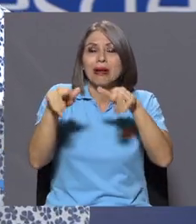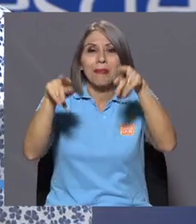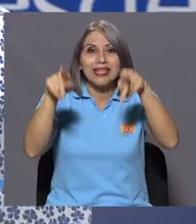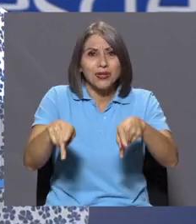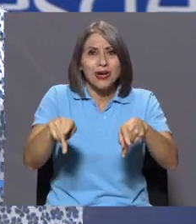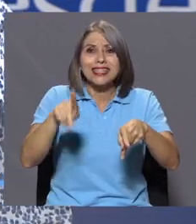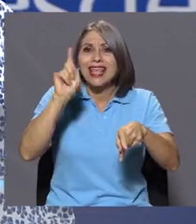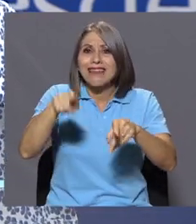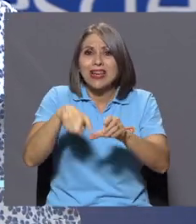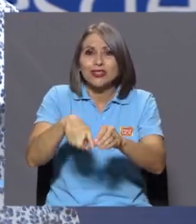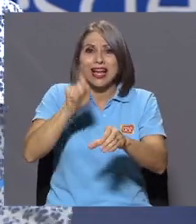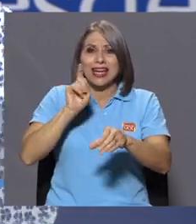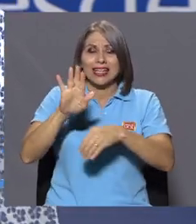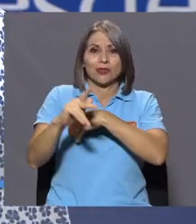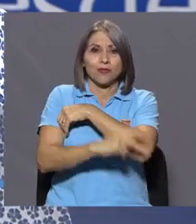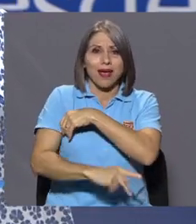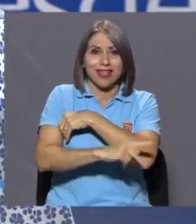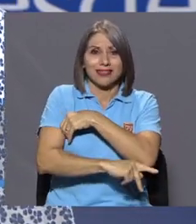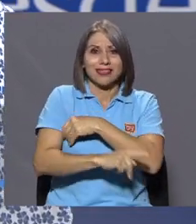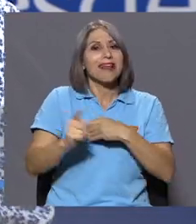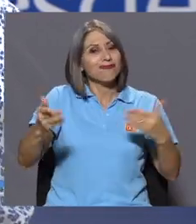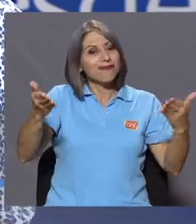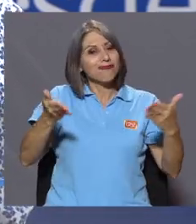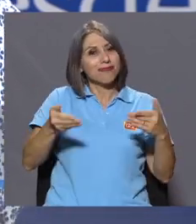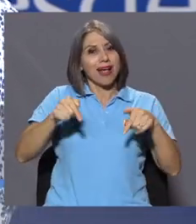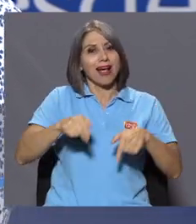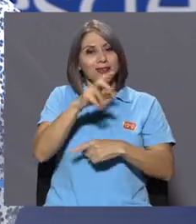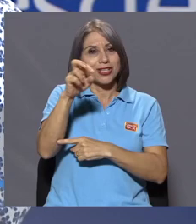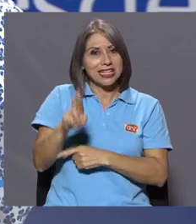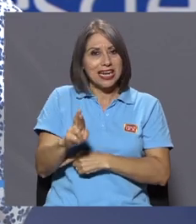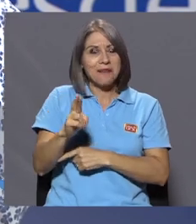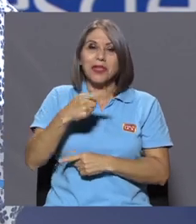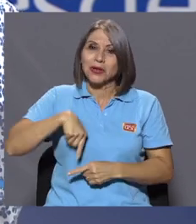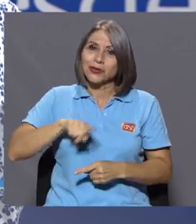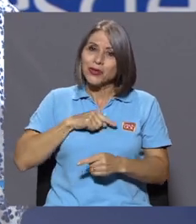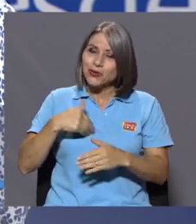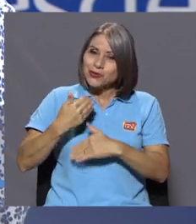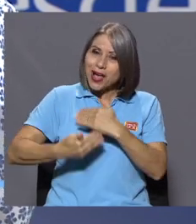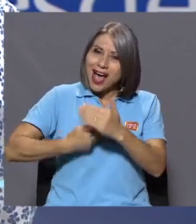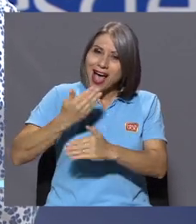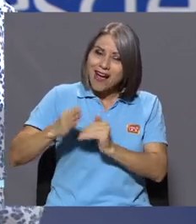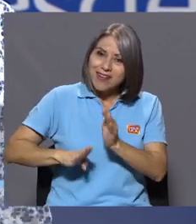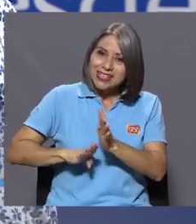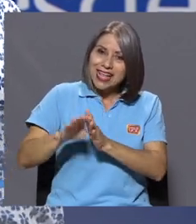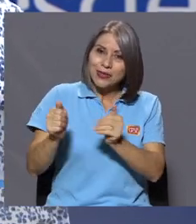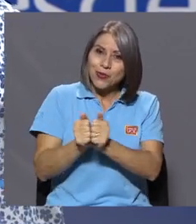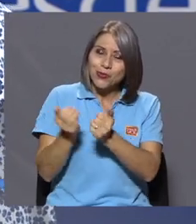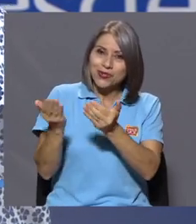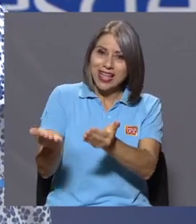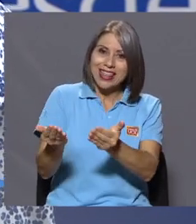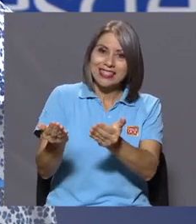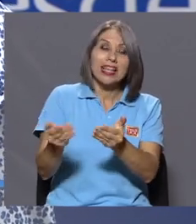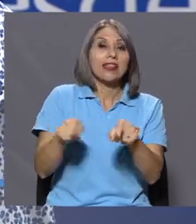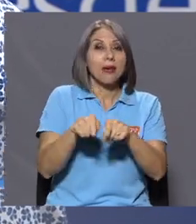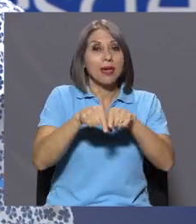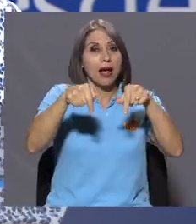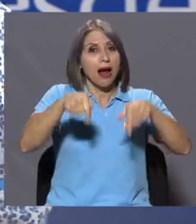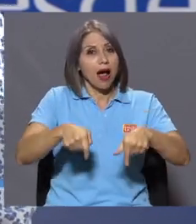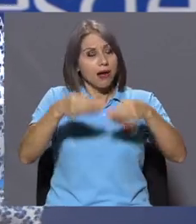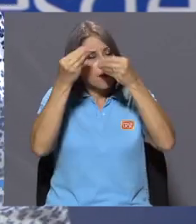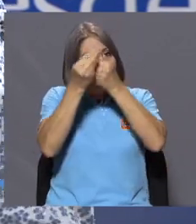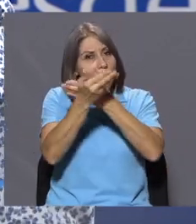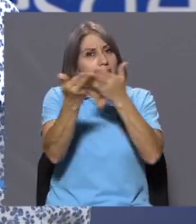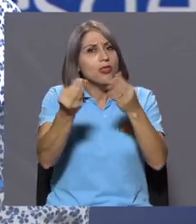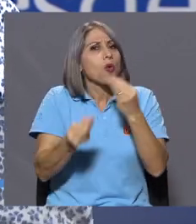dictaduras acá, o a sus familiares acá en nuestro país. Vamos a ir avanzando con ustedes a lo largo del año e ir informando un poco acá también cómo